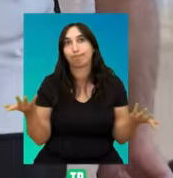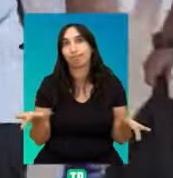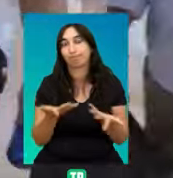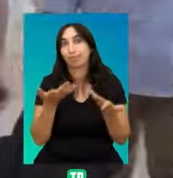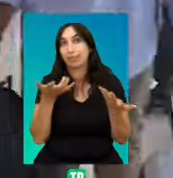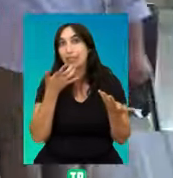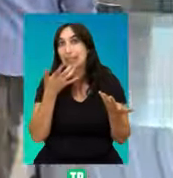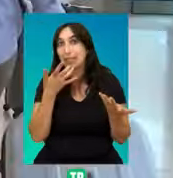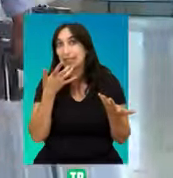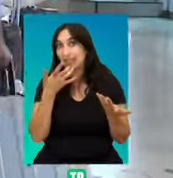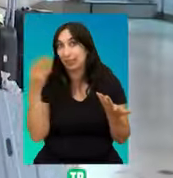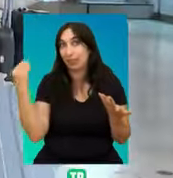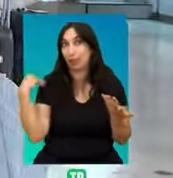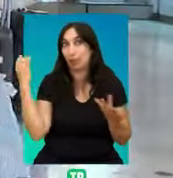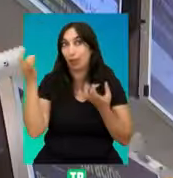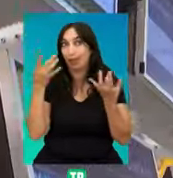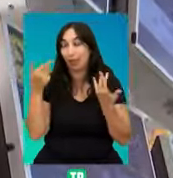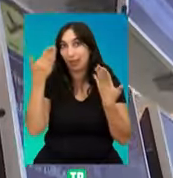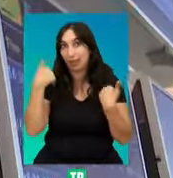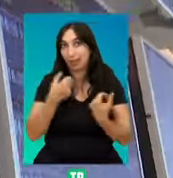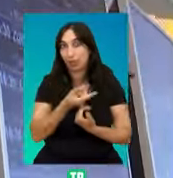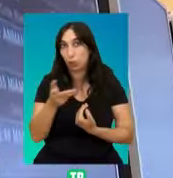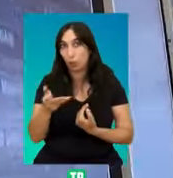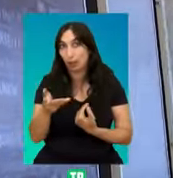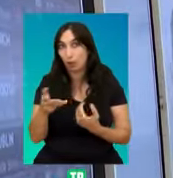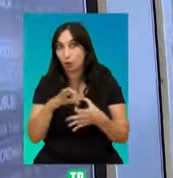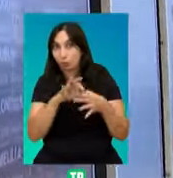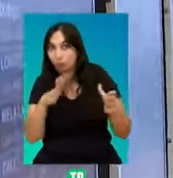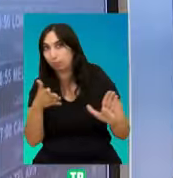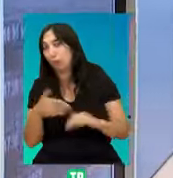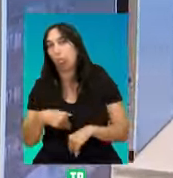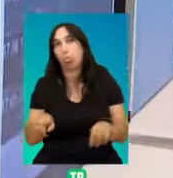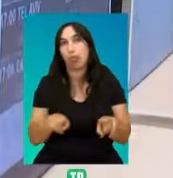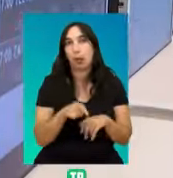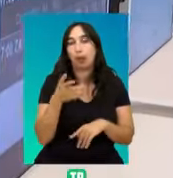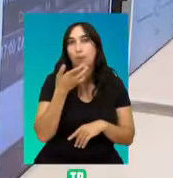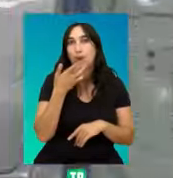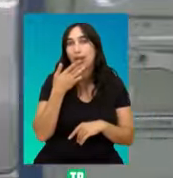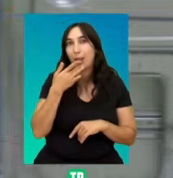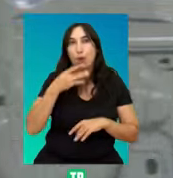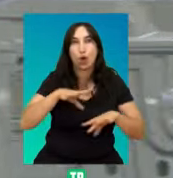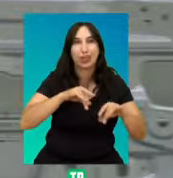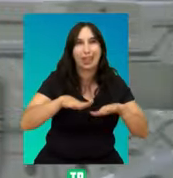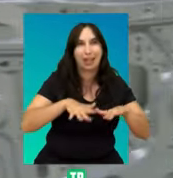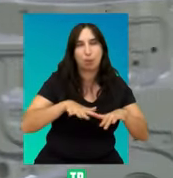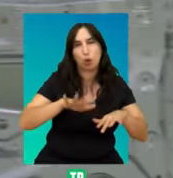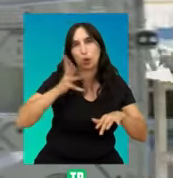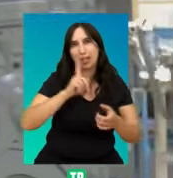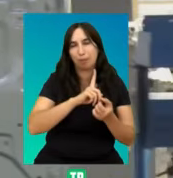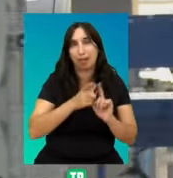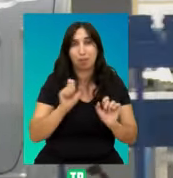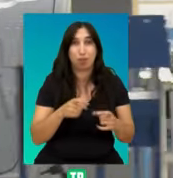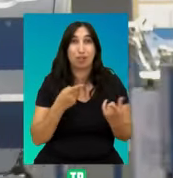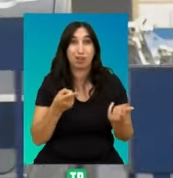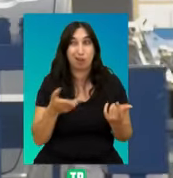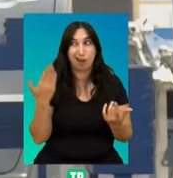causas que no sean debidas a las propias actividades del ser humano, tales como los impactos cósmicos, los terremotos o los cambios